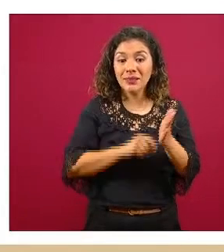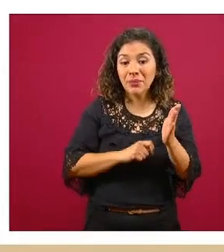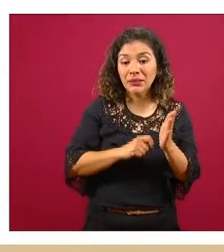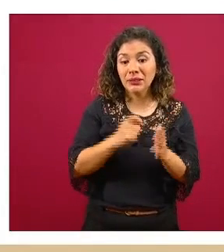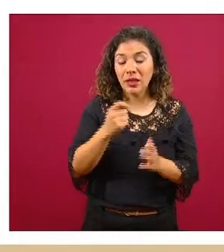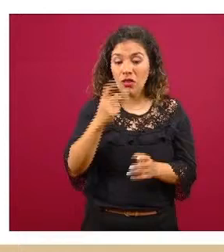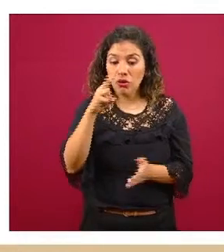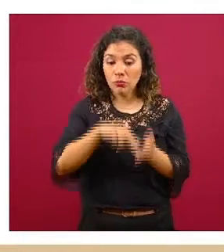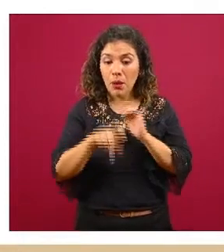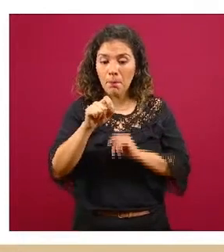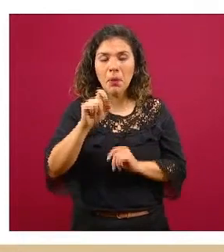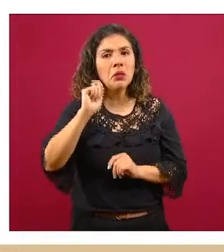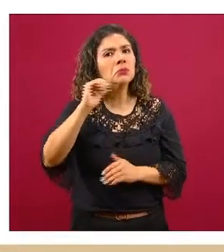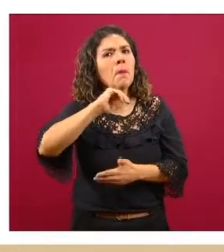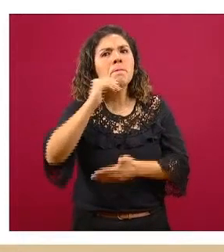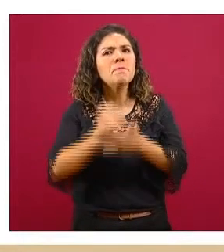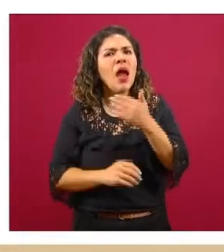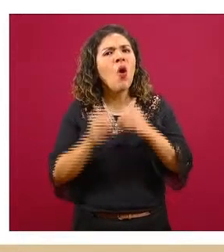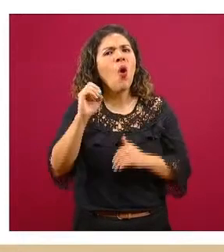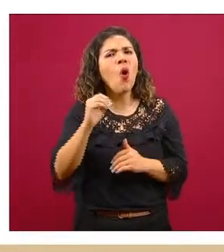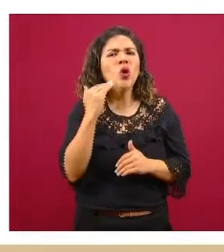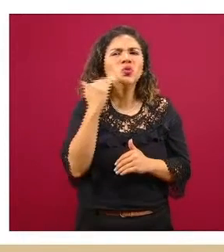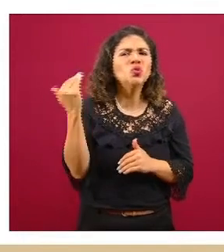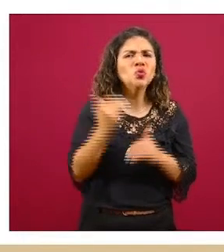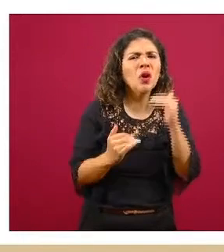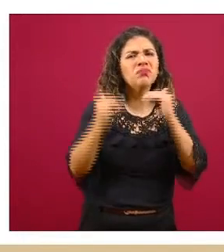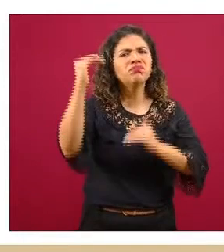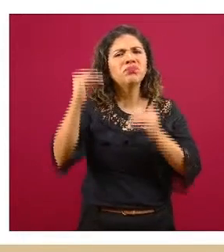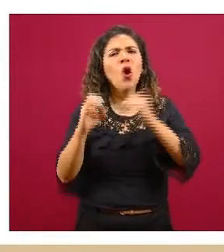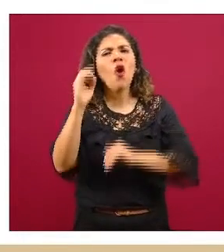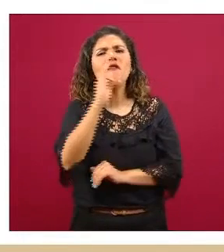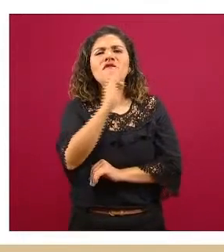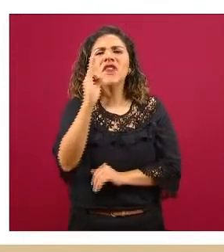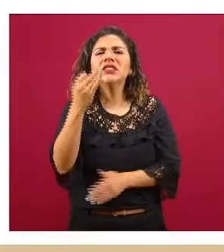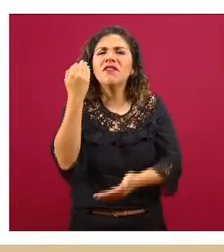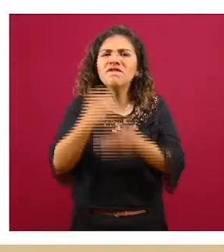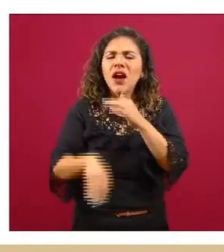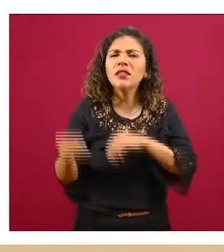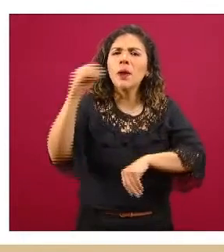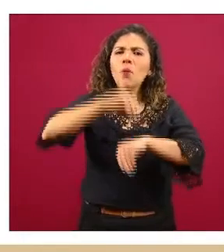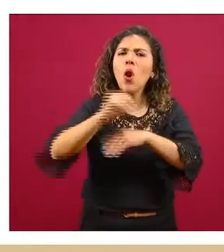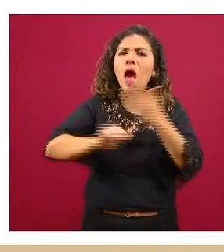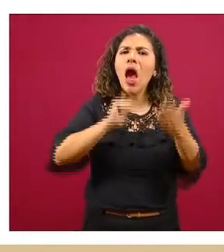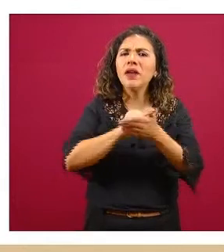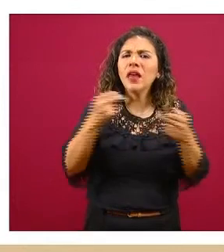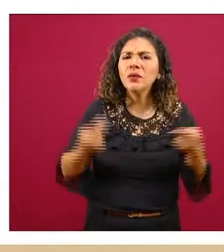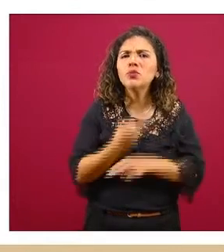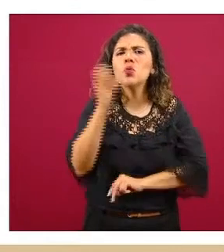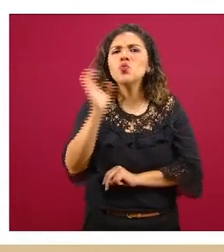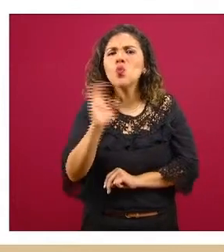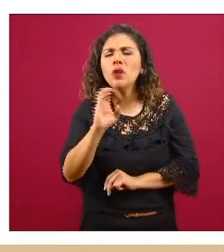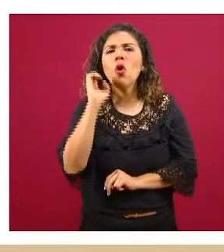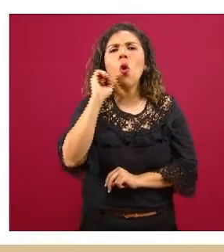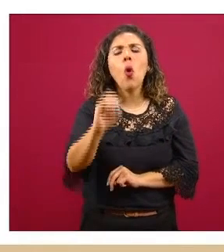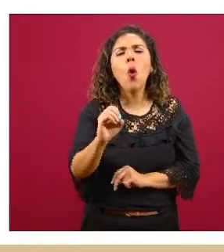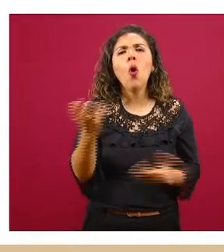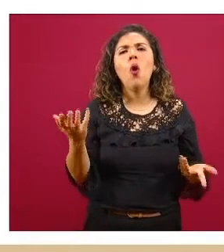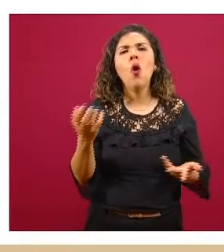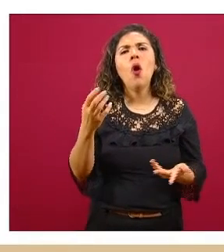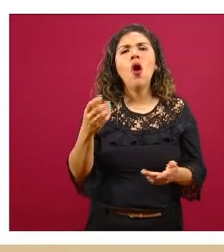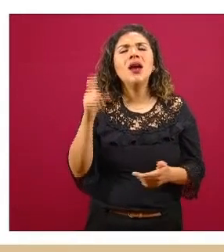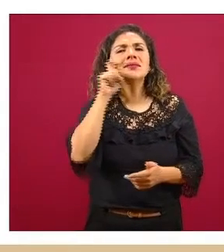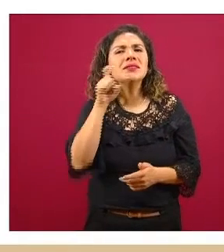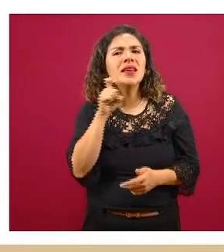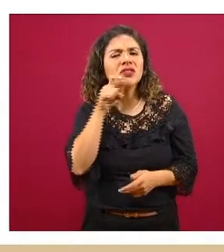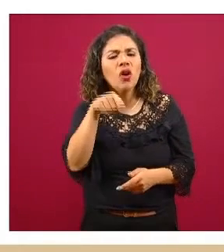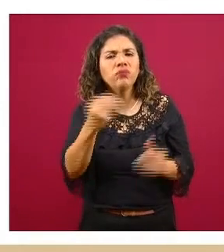era muy por debajo o muy irregular o no tenían fecha de nacimiento o no tenían sexo entonces decidimos